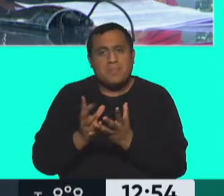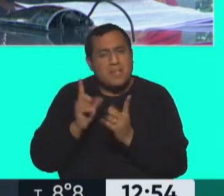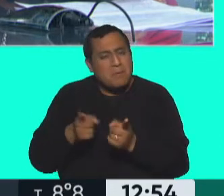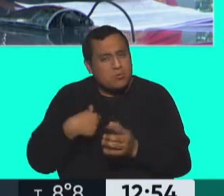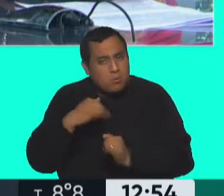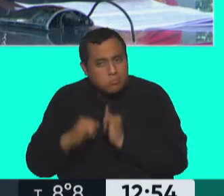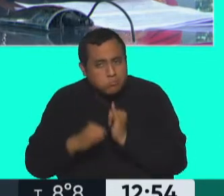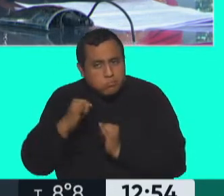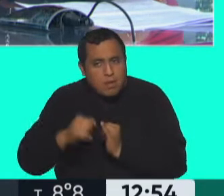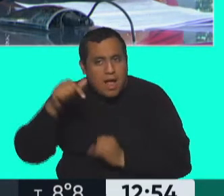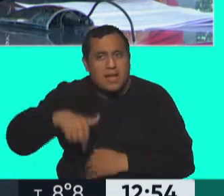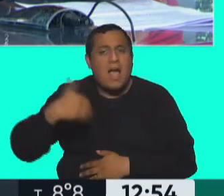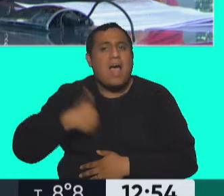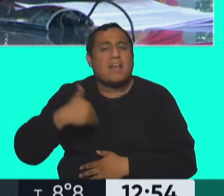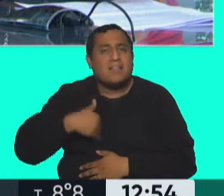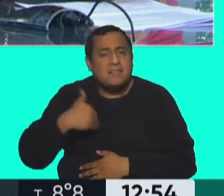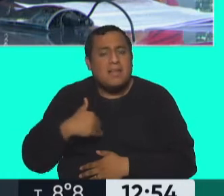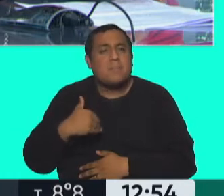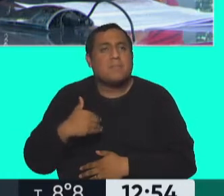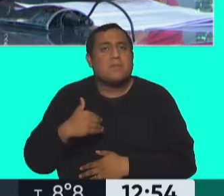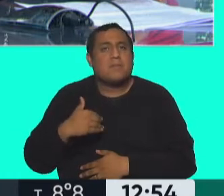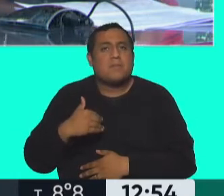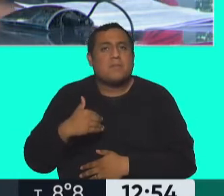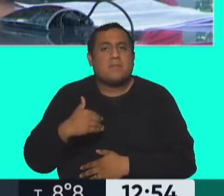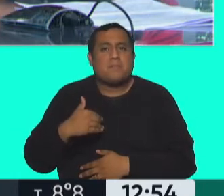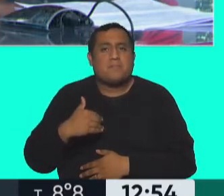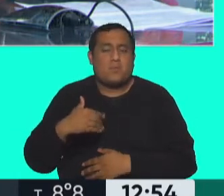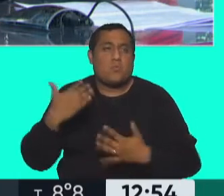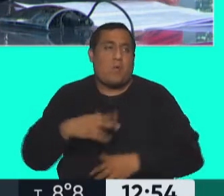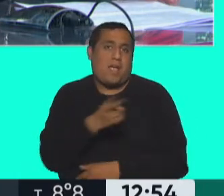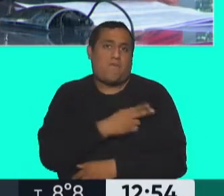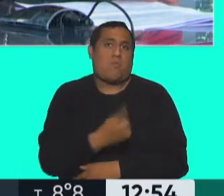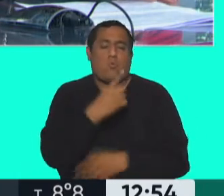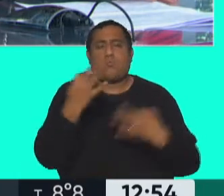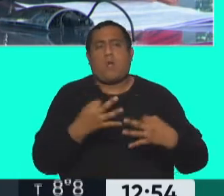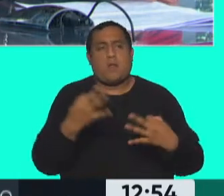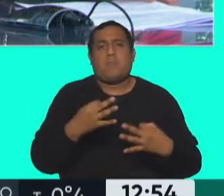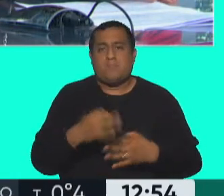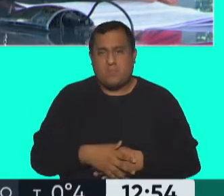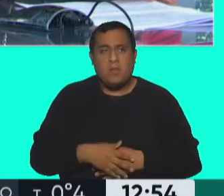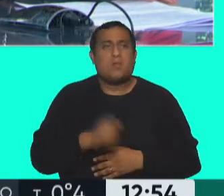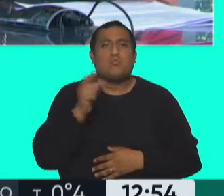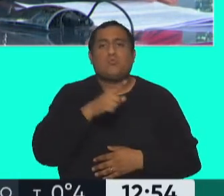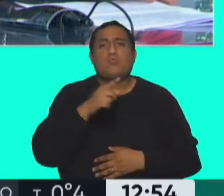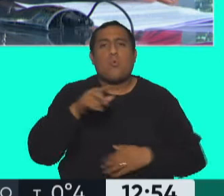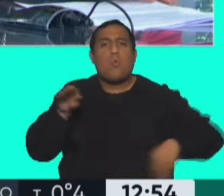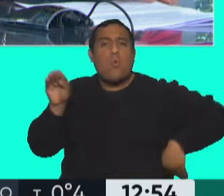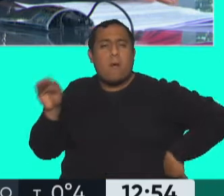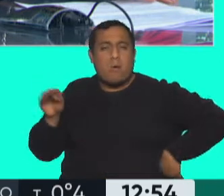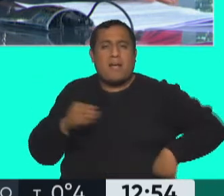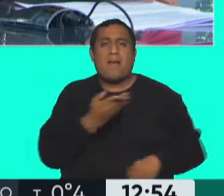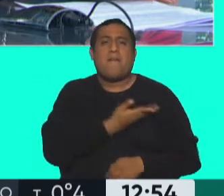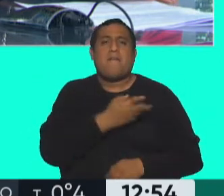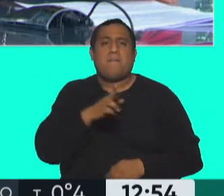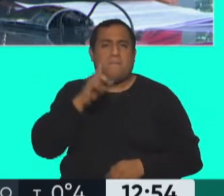que aquí desde Argentina tuvimos un gran jefe, que era un jurista de Humahuaca, el doctor Eulogio Frites,